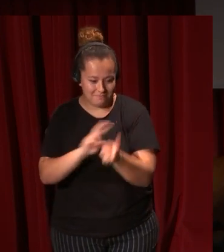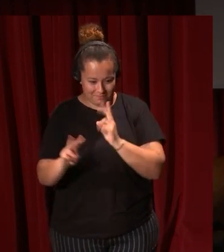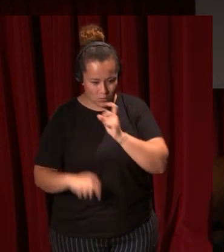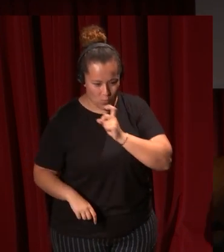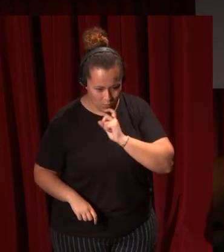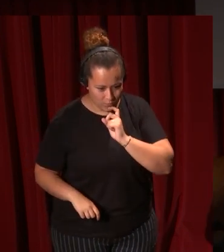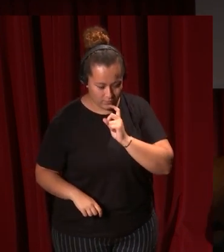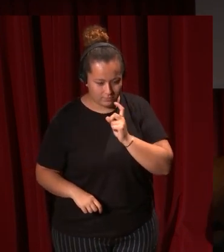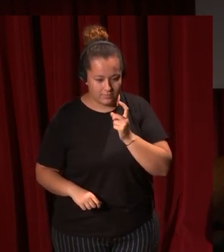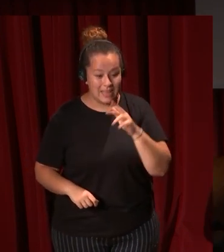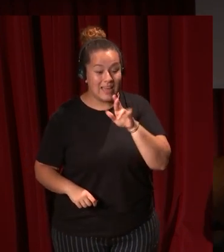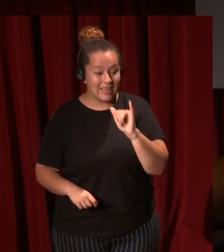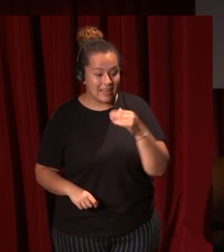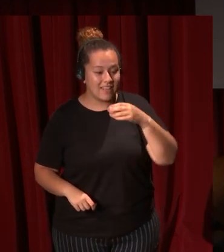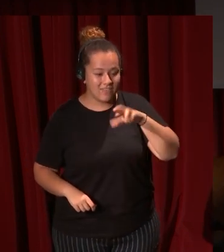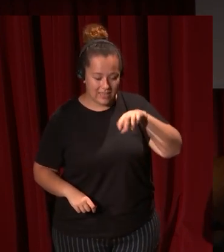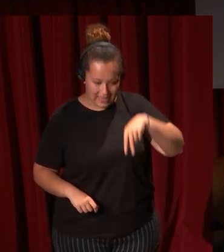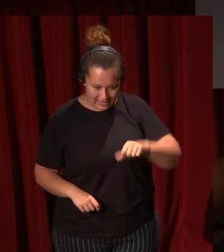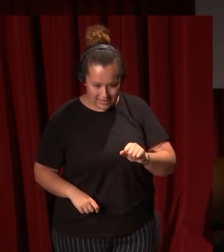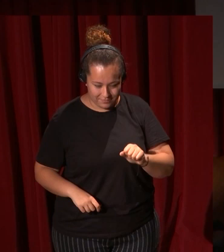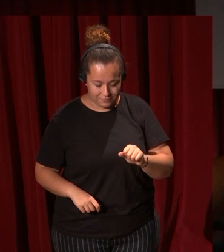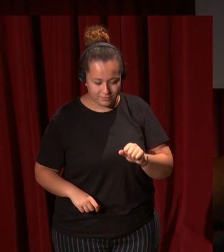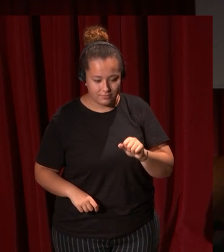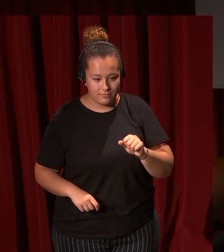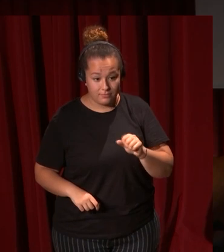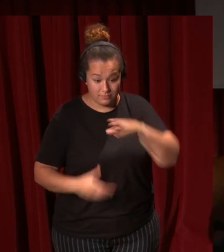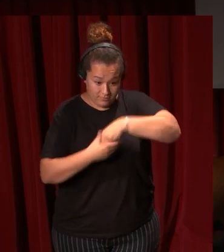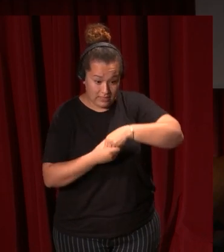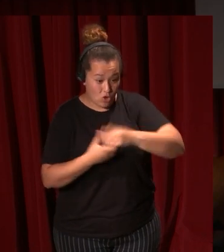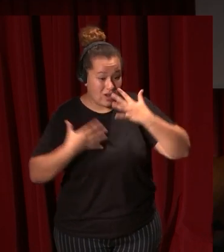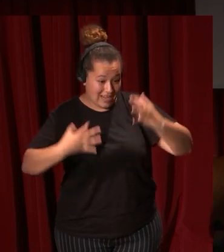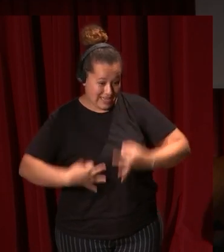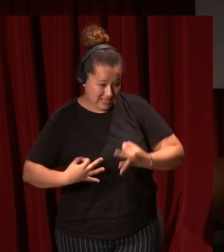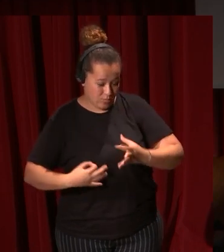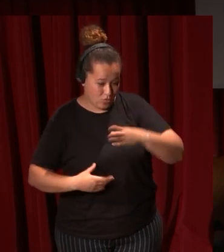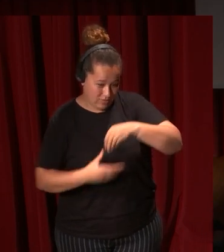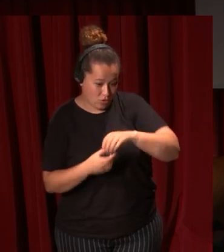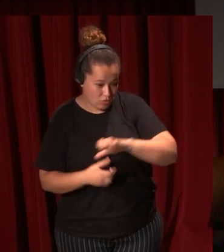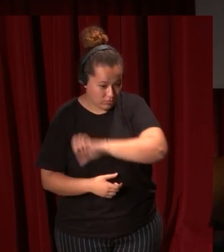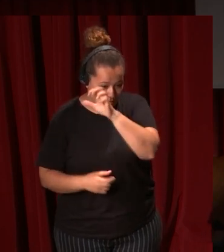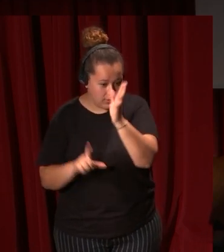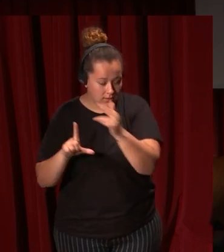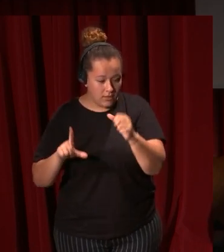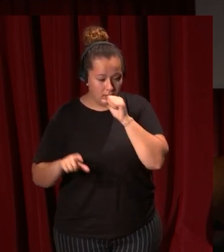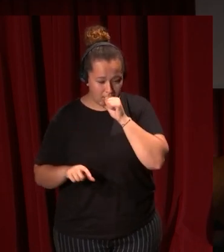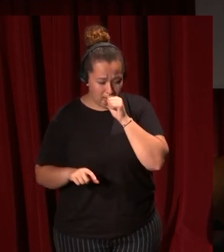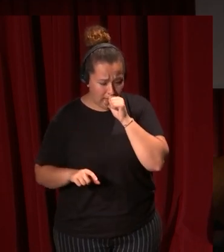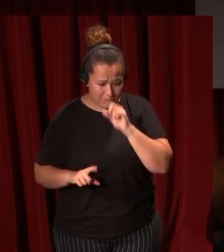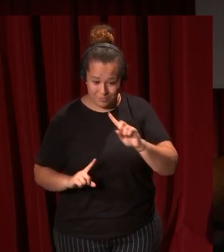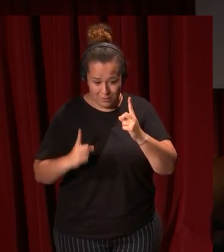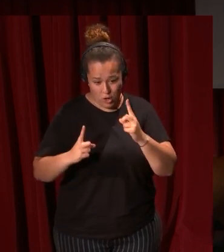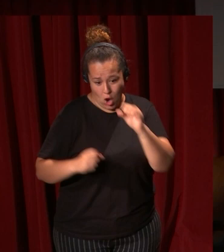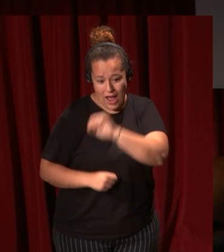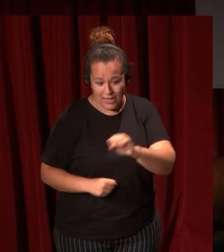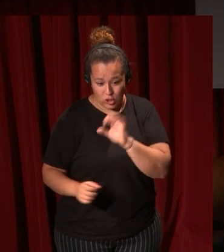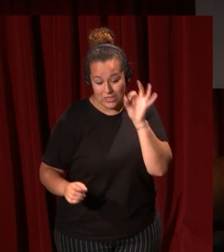Rivera es quien como parte de este panrealismo que ocupa la pintura europea en las primeras décadas del siglo crea